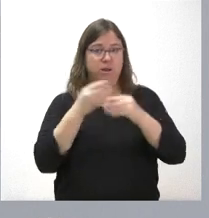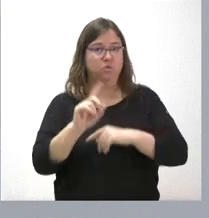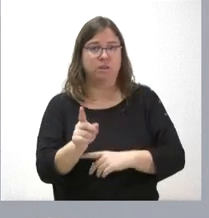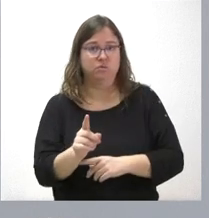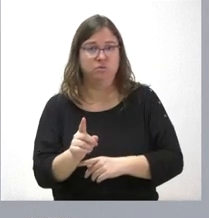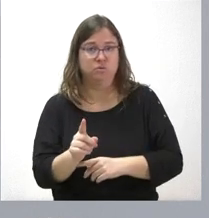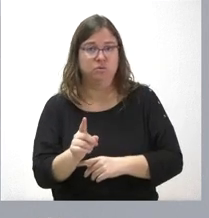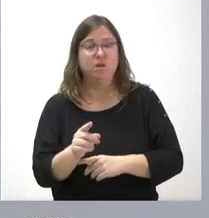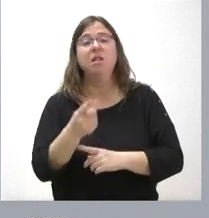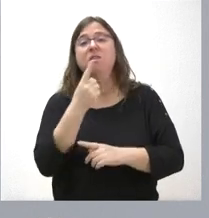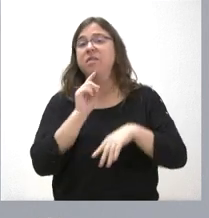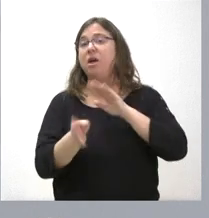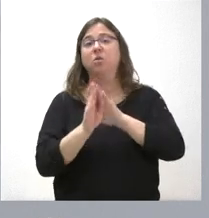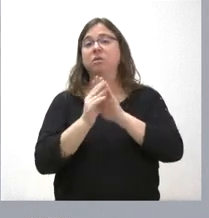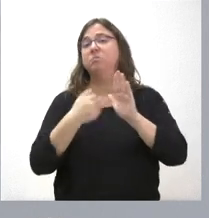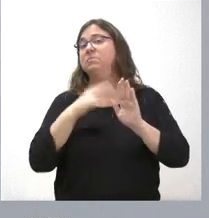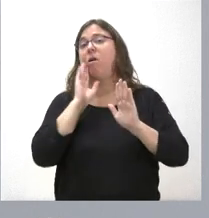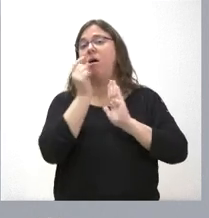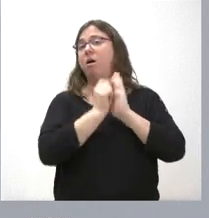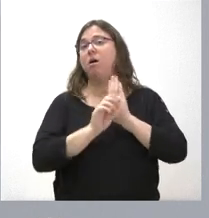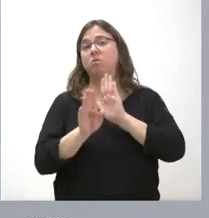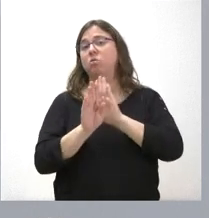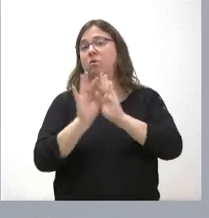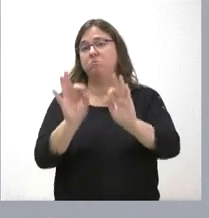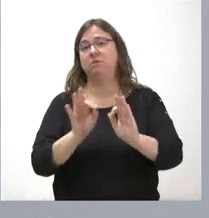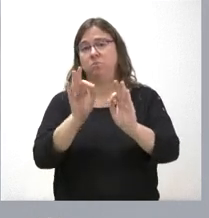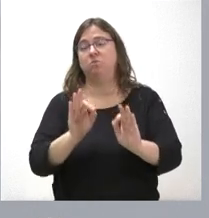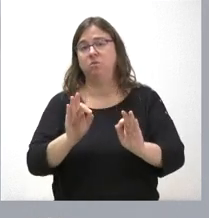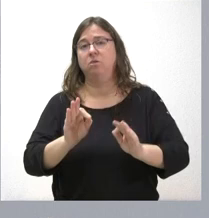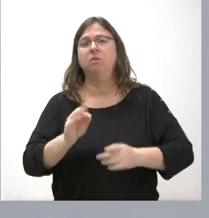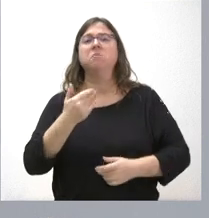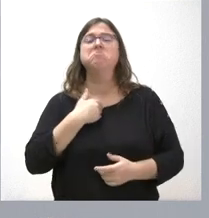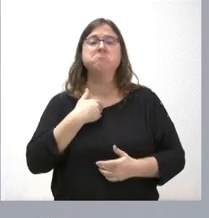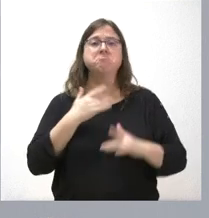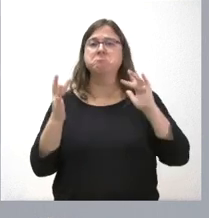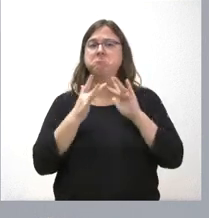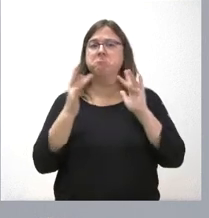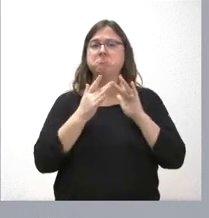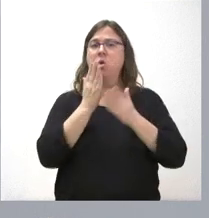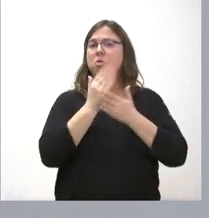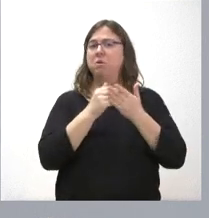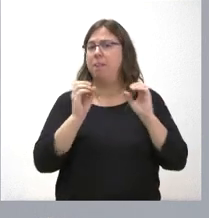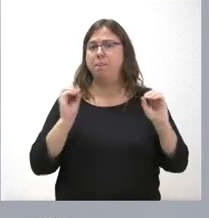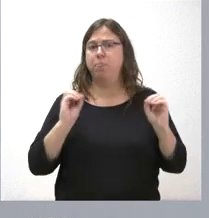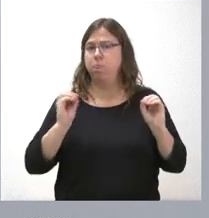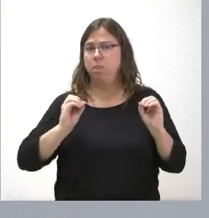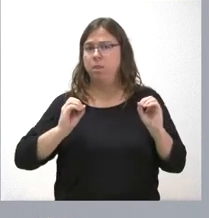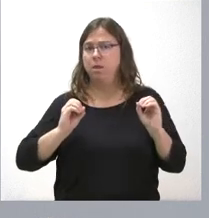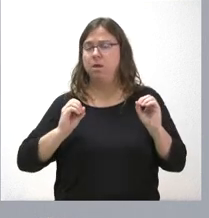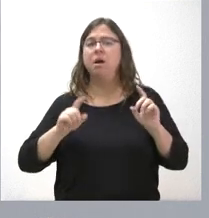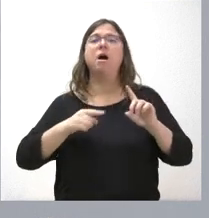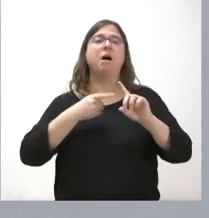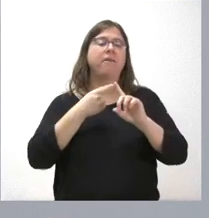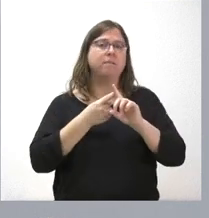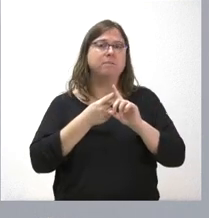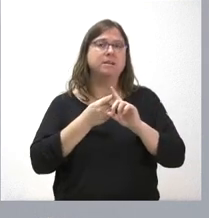dar continuidad a las medidas que se hayan puesto en práctica. Tampoco se ha contado en esto con las comunidades autónomas y, además, hay que decir